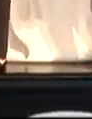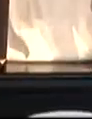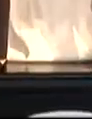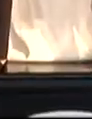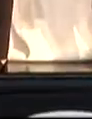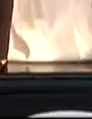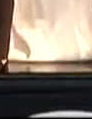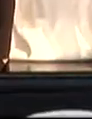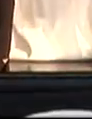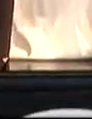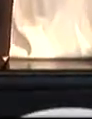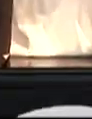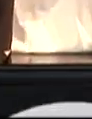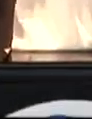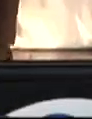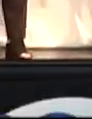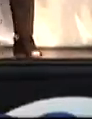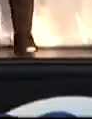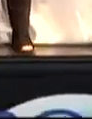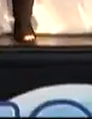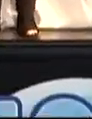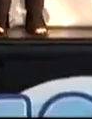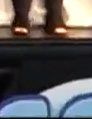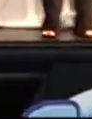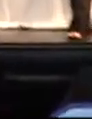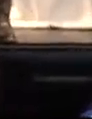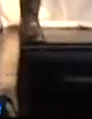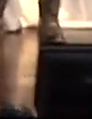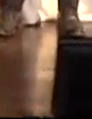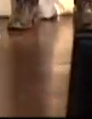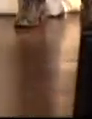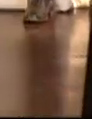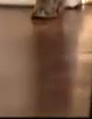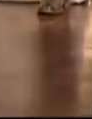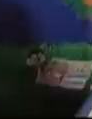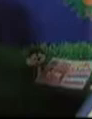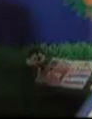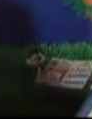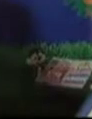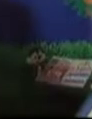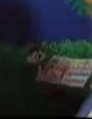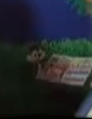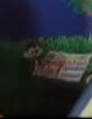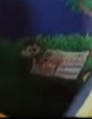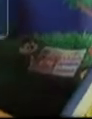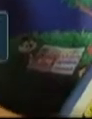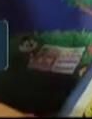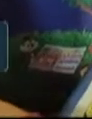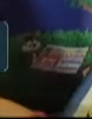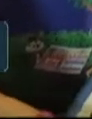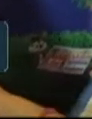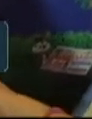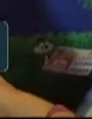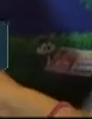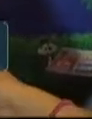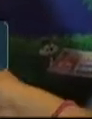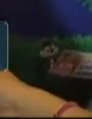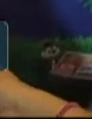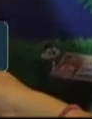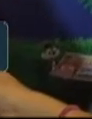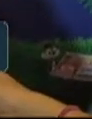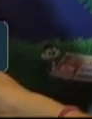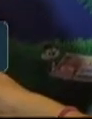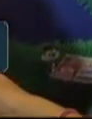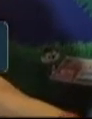para Jimena Vélez Rodríguez, del Estado de Puebla, con su dibujo La Familia del Libro. Nunca se cerraba el